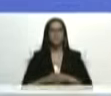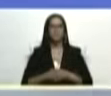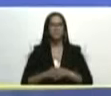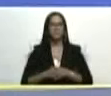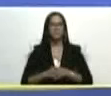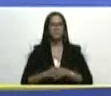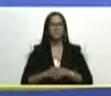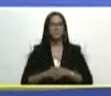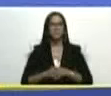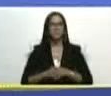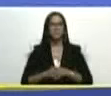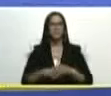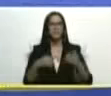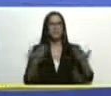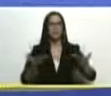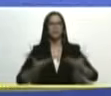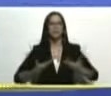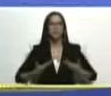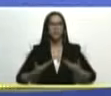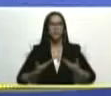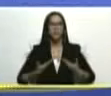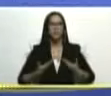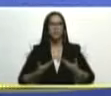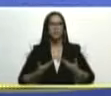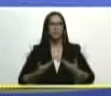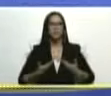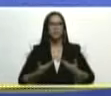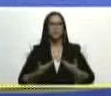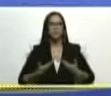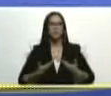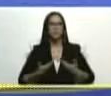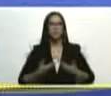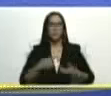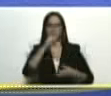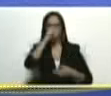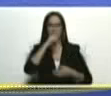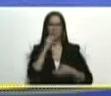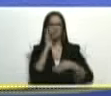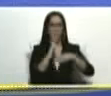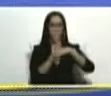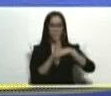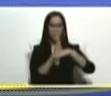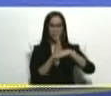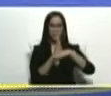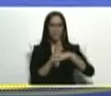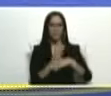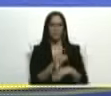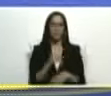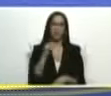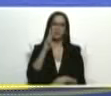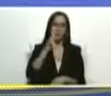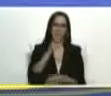se han recibido en año y medio 3